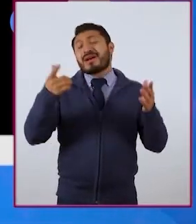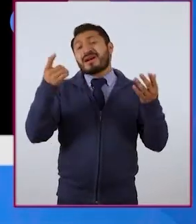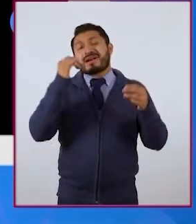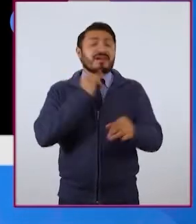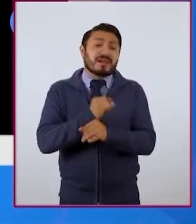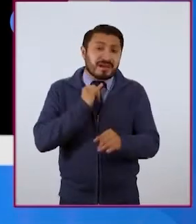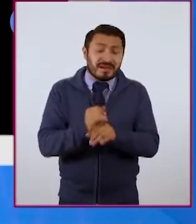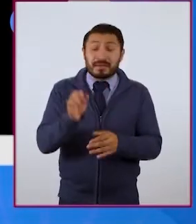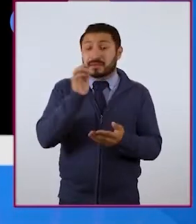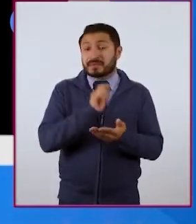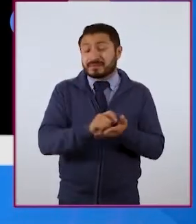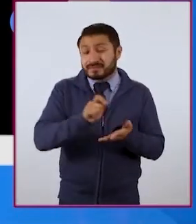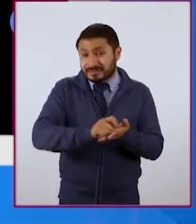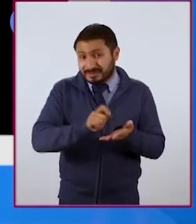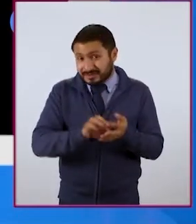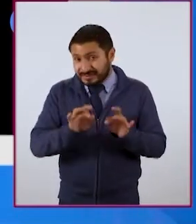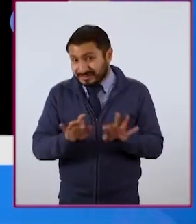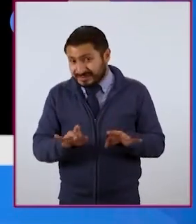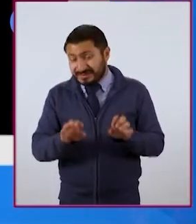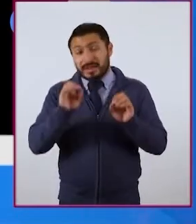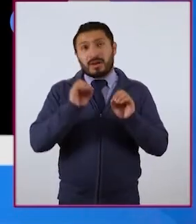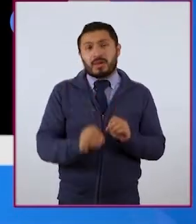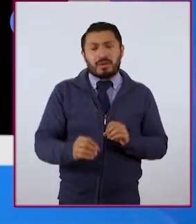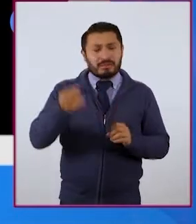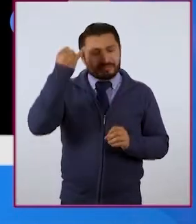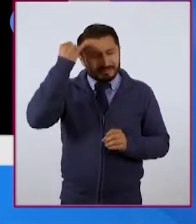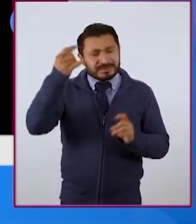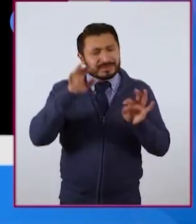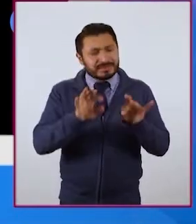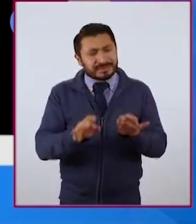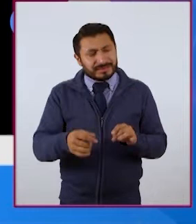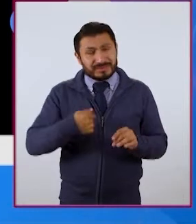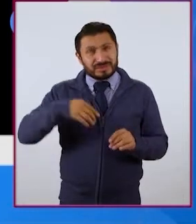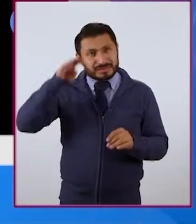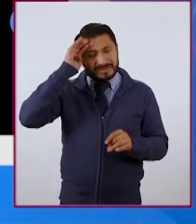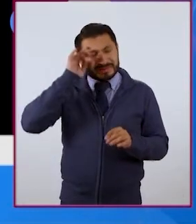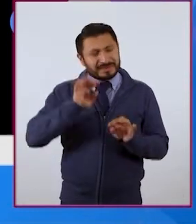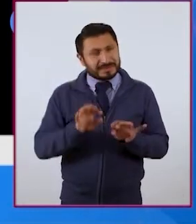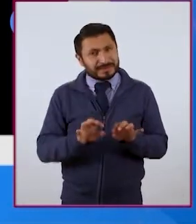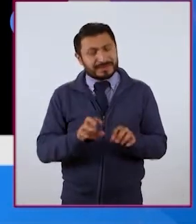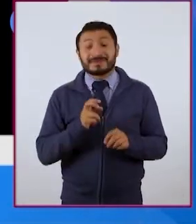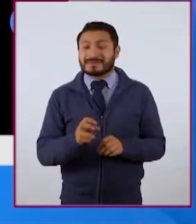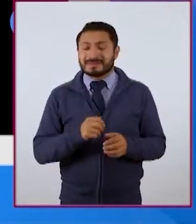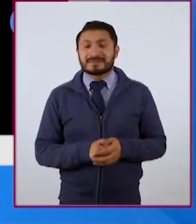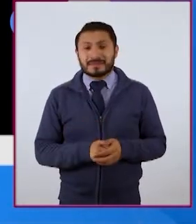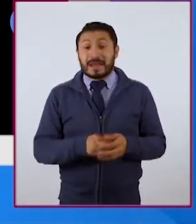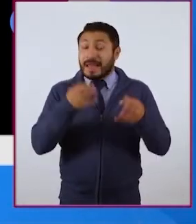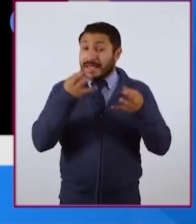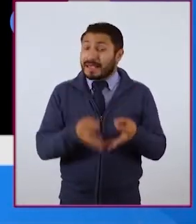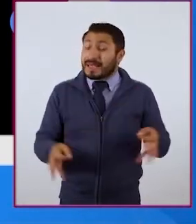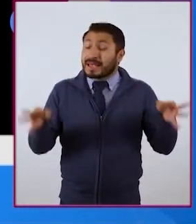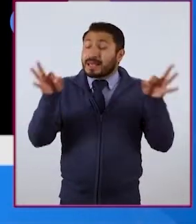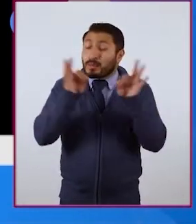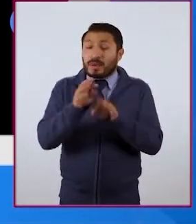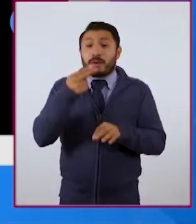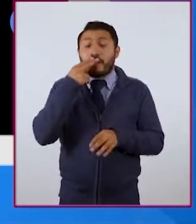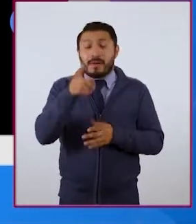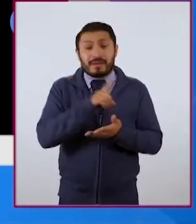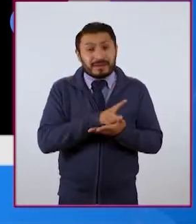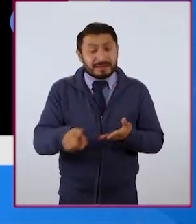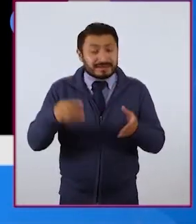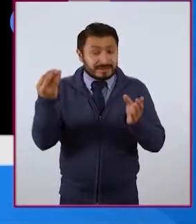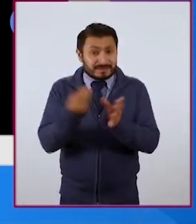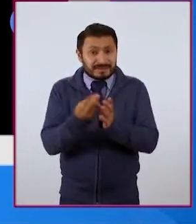escribir y ser o poner las cosas que yo estaba pensando en ese momento. Es importante ejercer el derecho a la